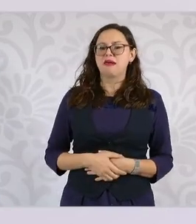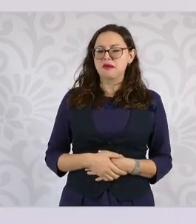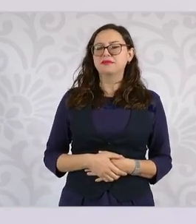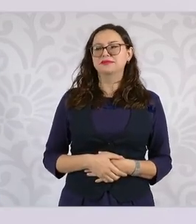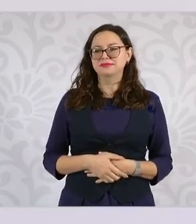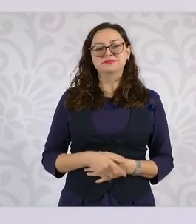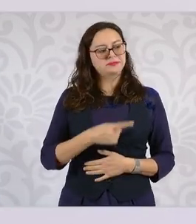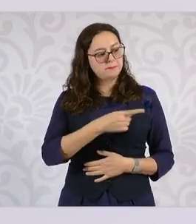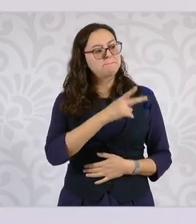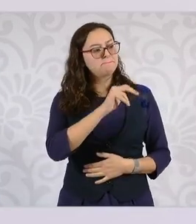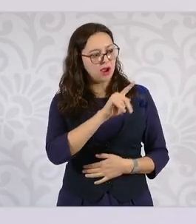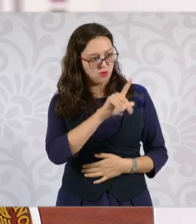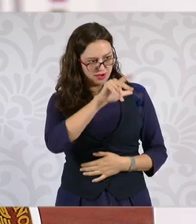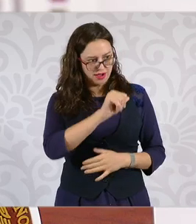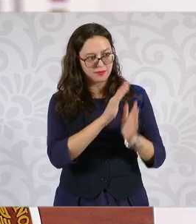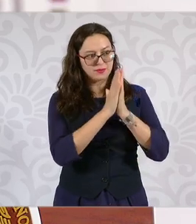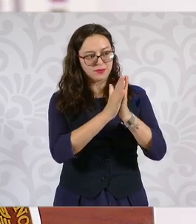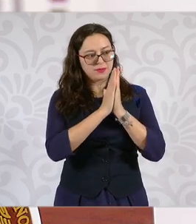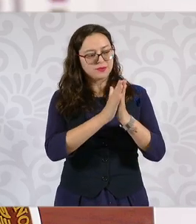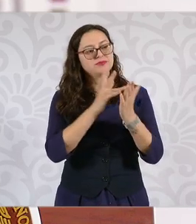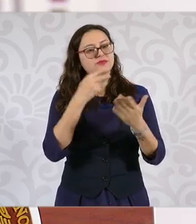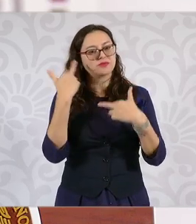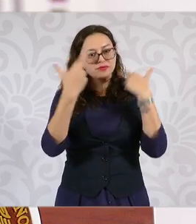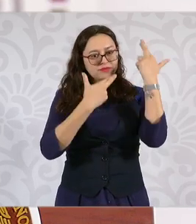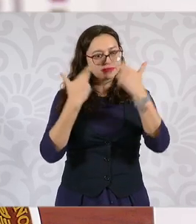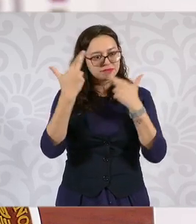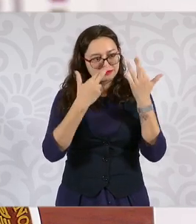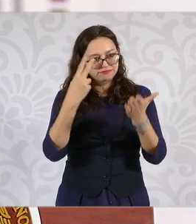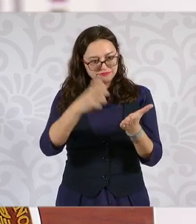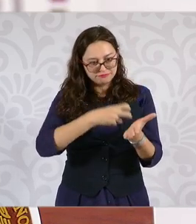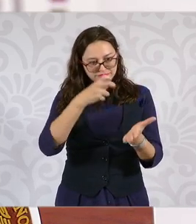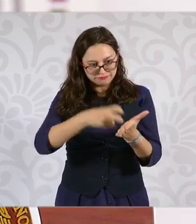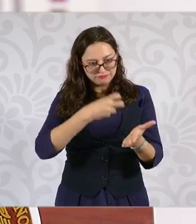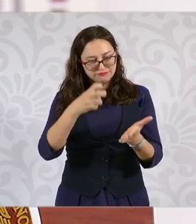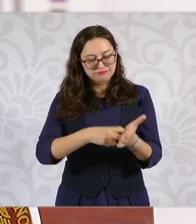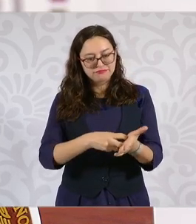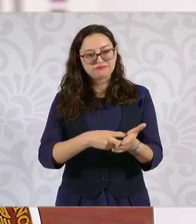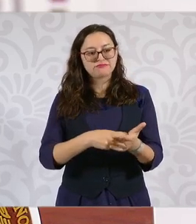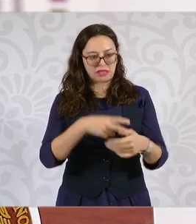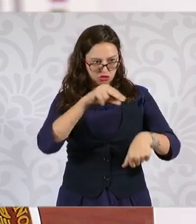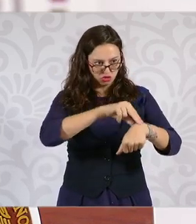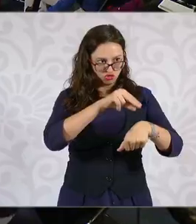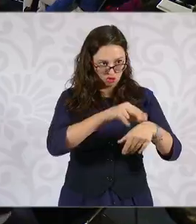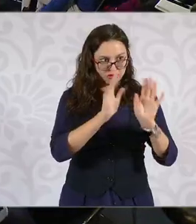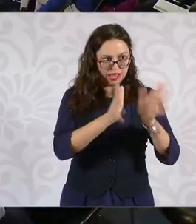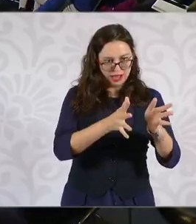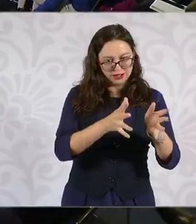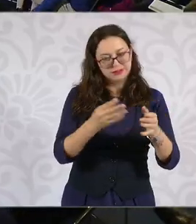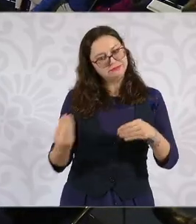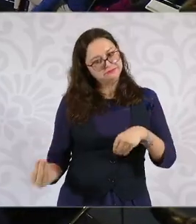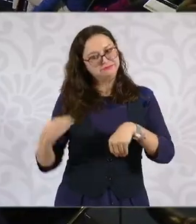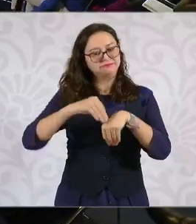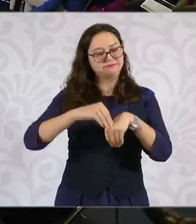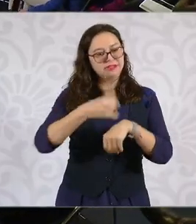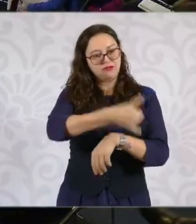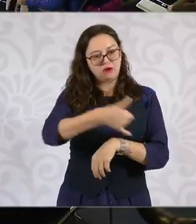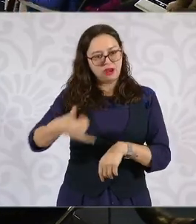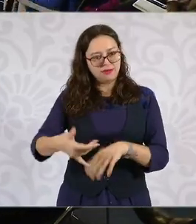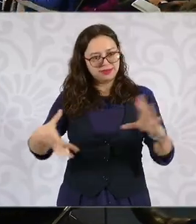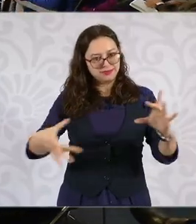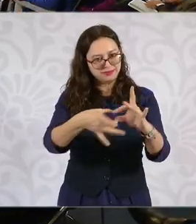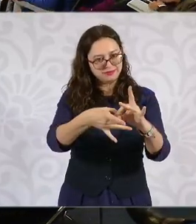Ahí Paulina le encargo que nos ayude con Octavio para que puedan tener acceso al Infonavit.